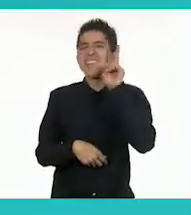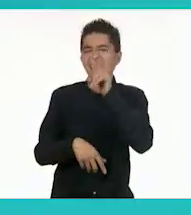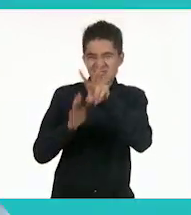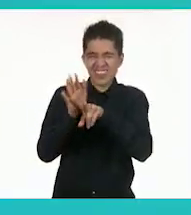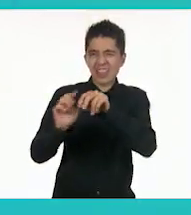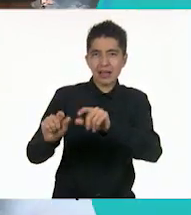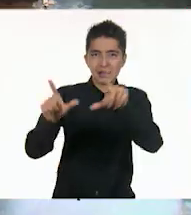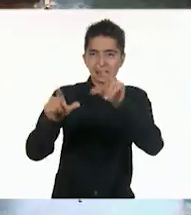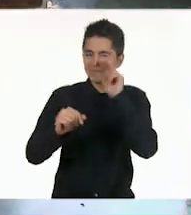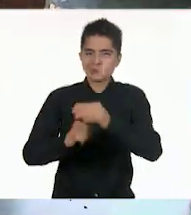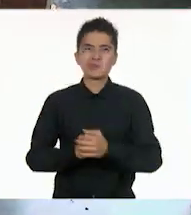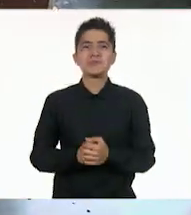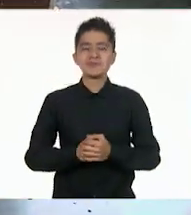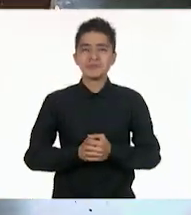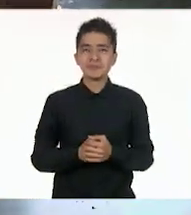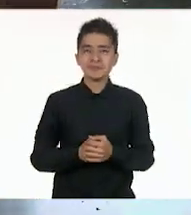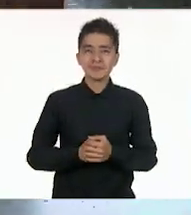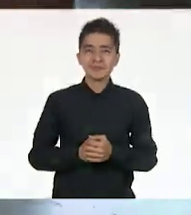verlo.